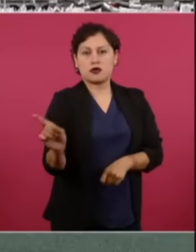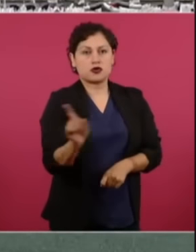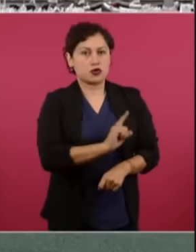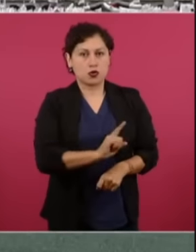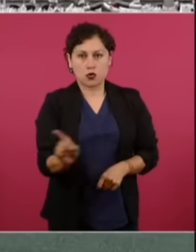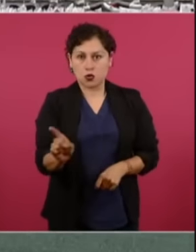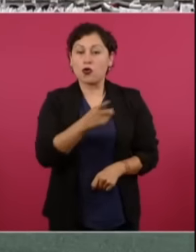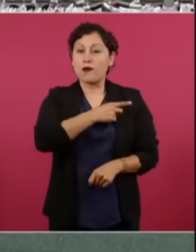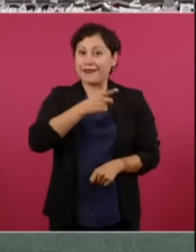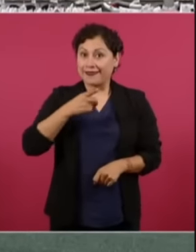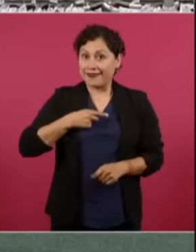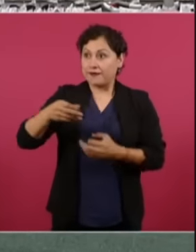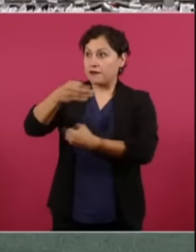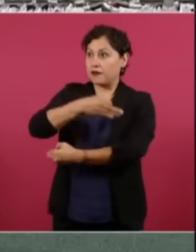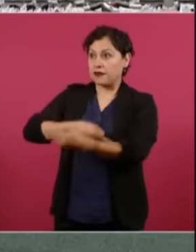servicio del pueblo